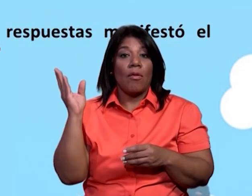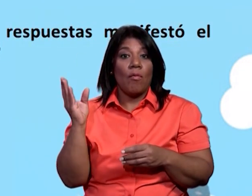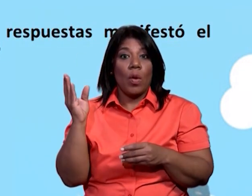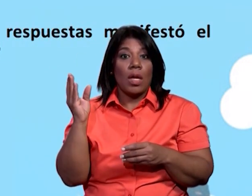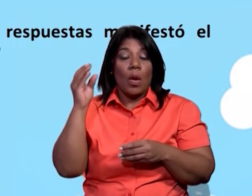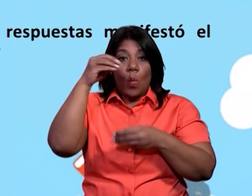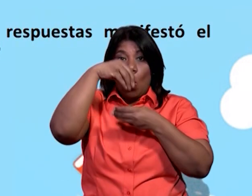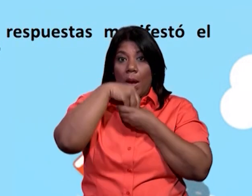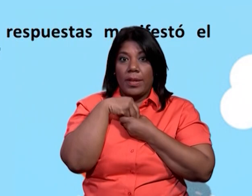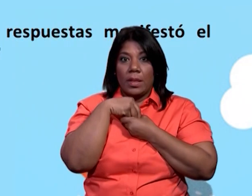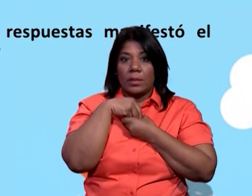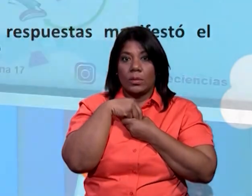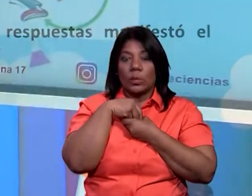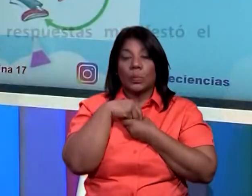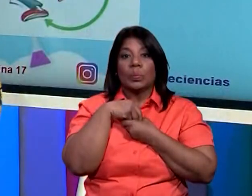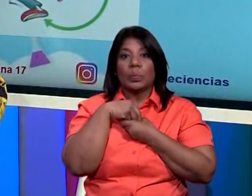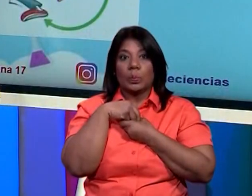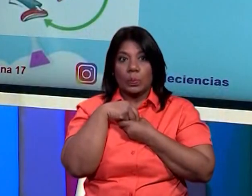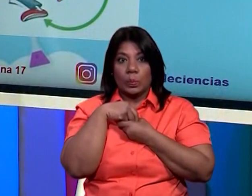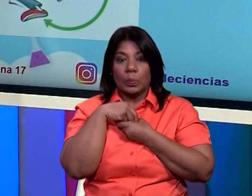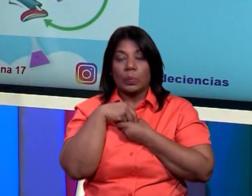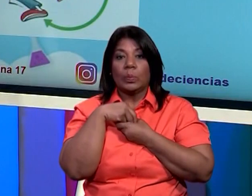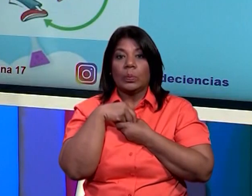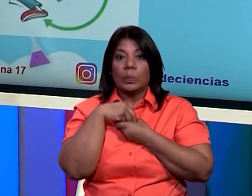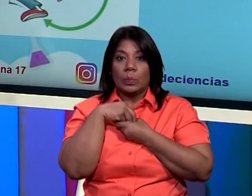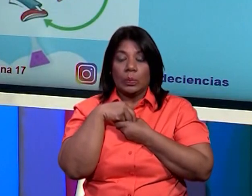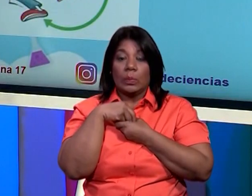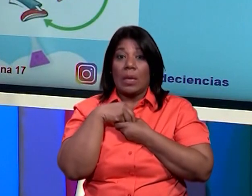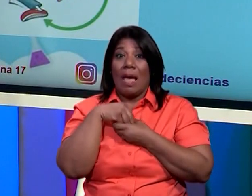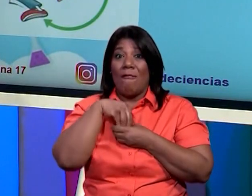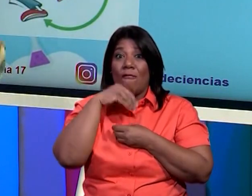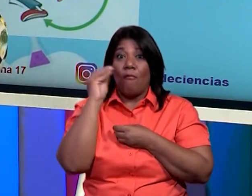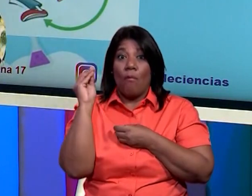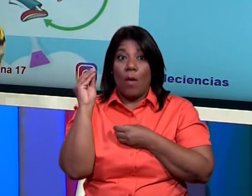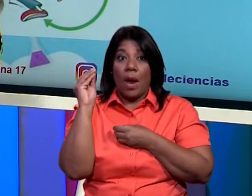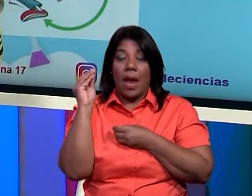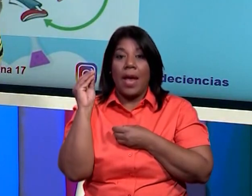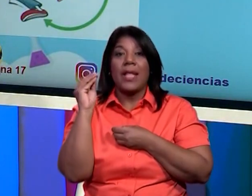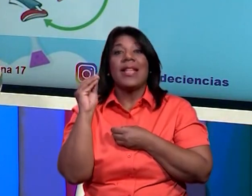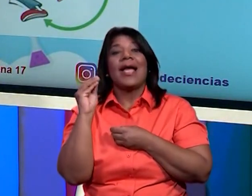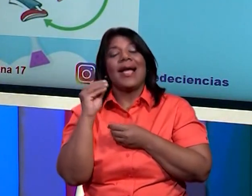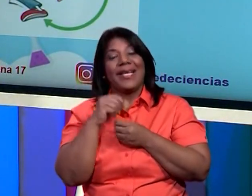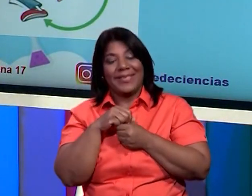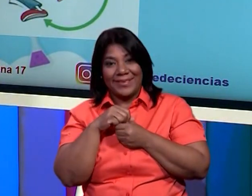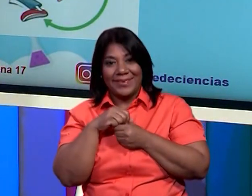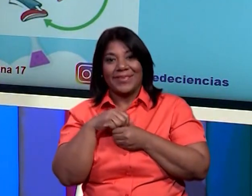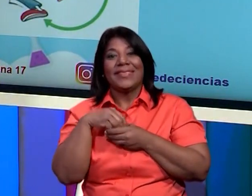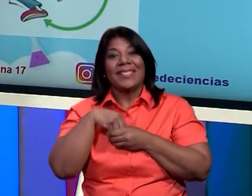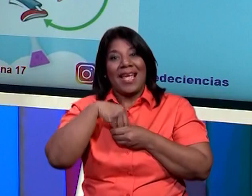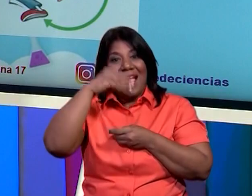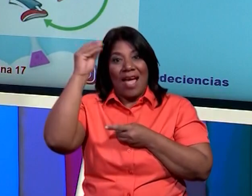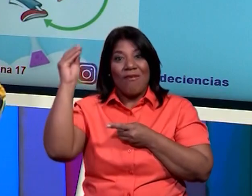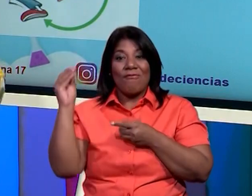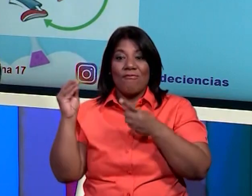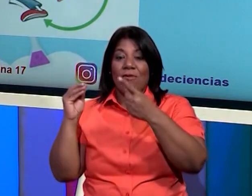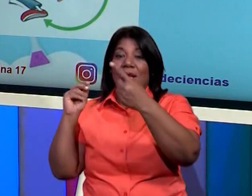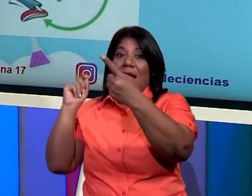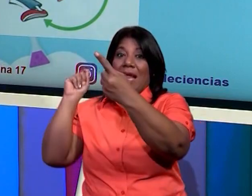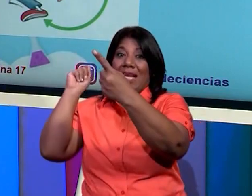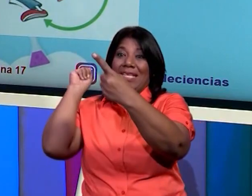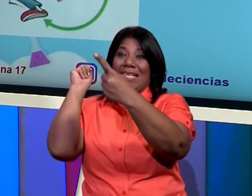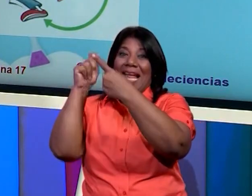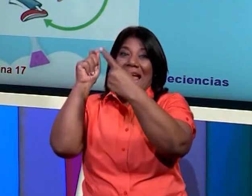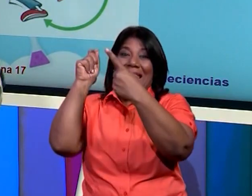vamos a pensar qué dicen ustedes si fue un golpe el estímulo excelente externo fue un